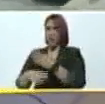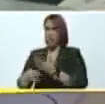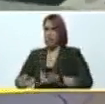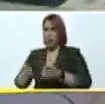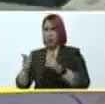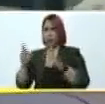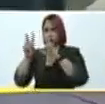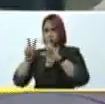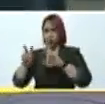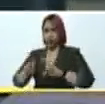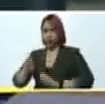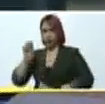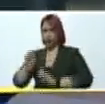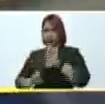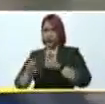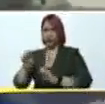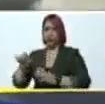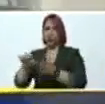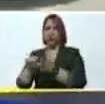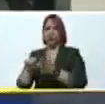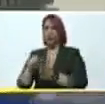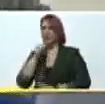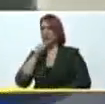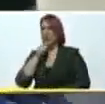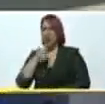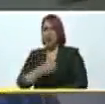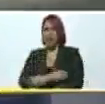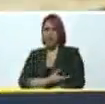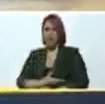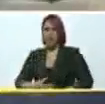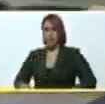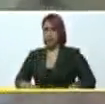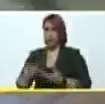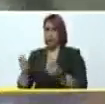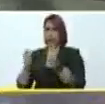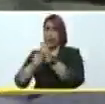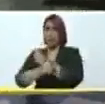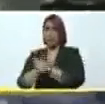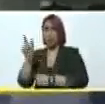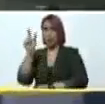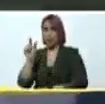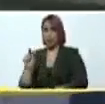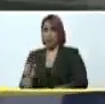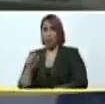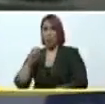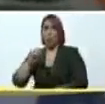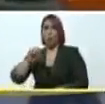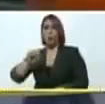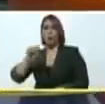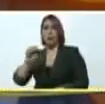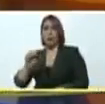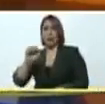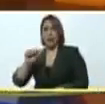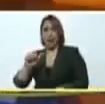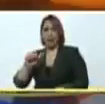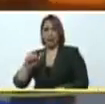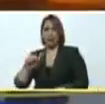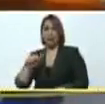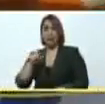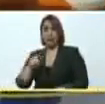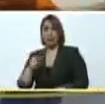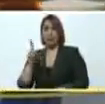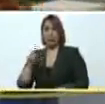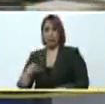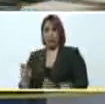estudiar quiénes son donantes para trasplante de médula ósea. Correcto, tan importante. Y eso del